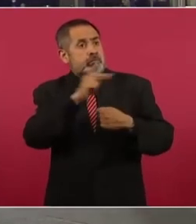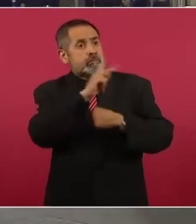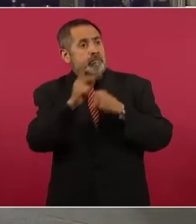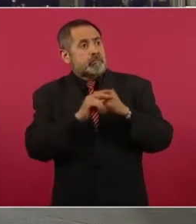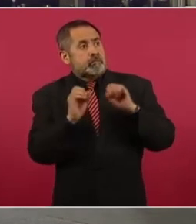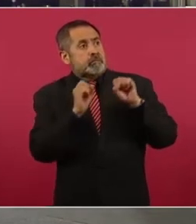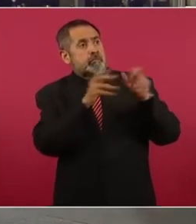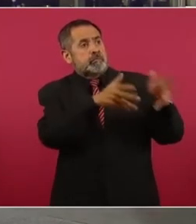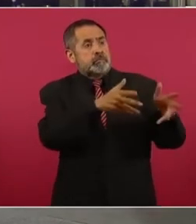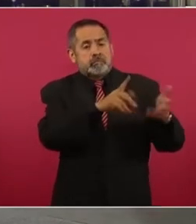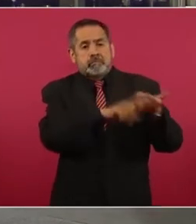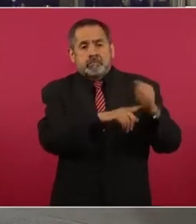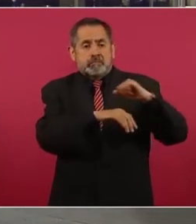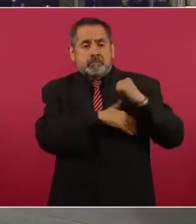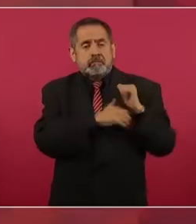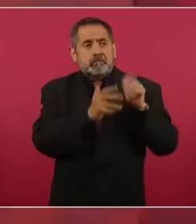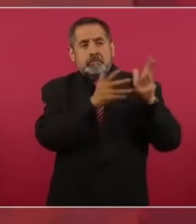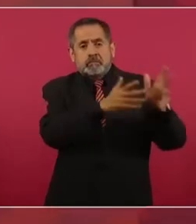por dos, tres,